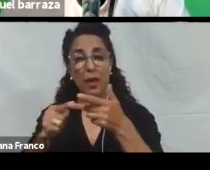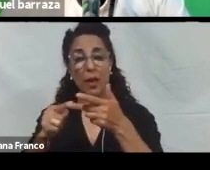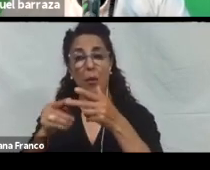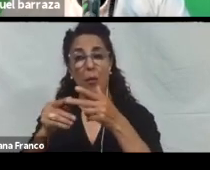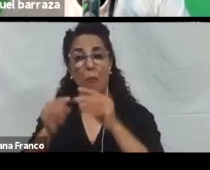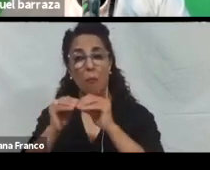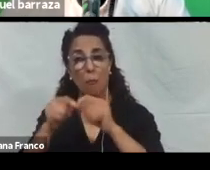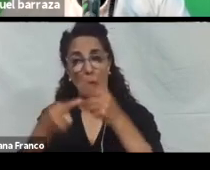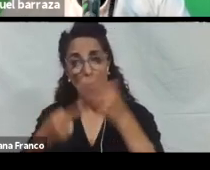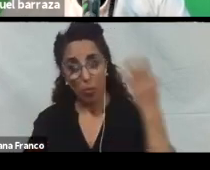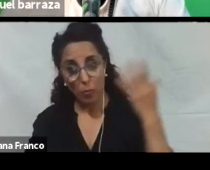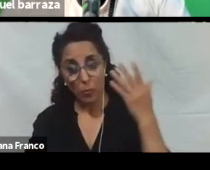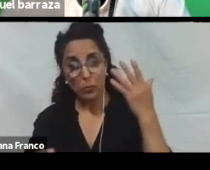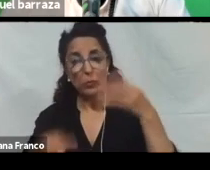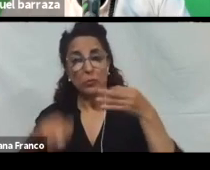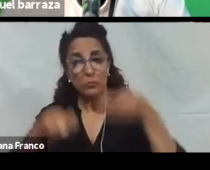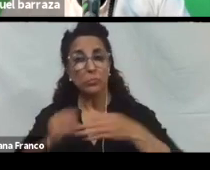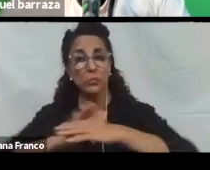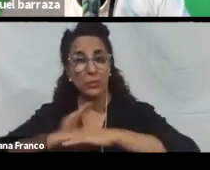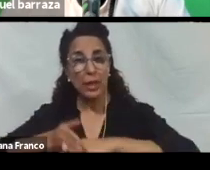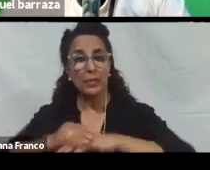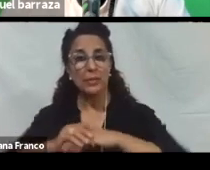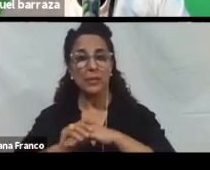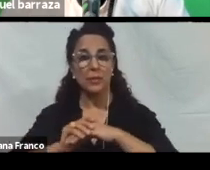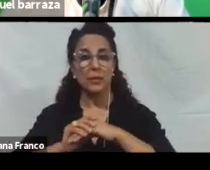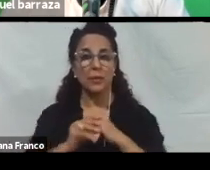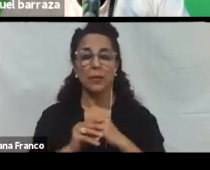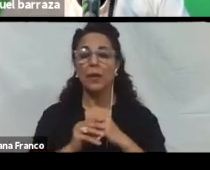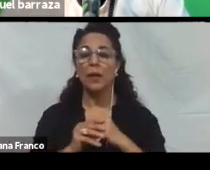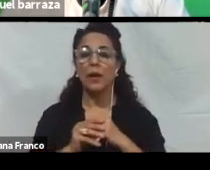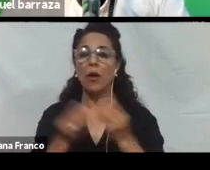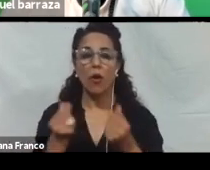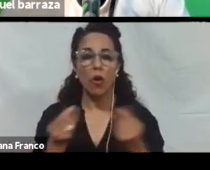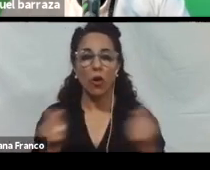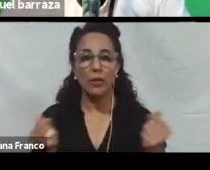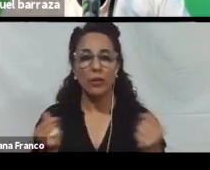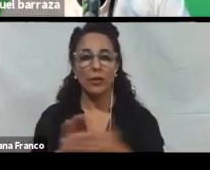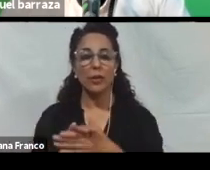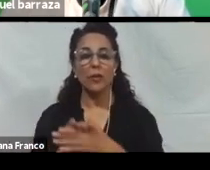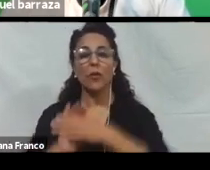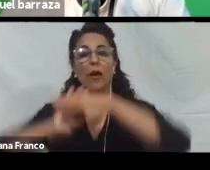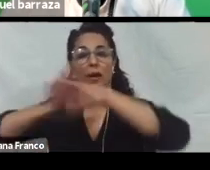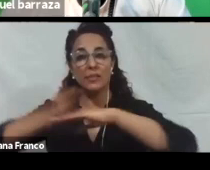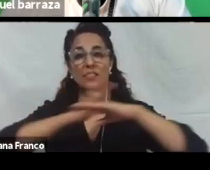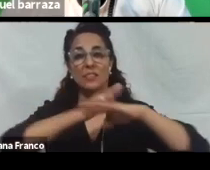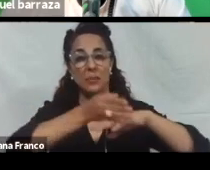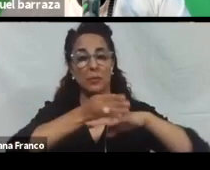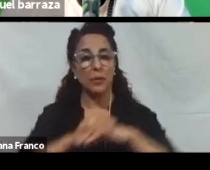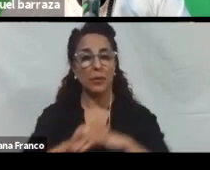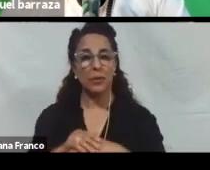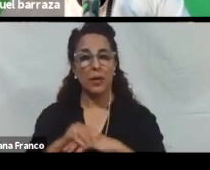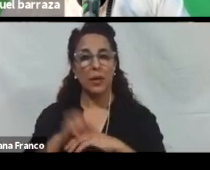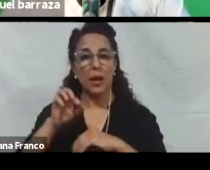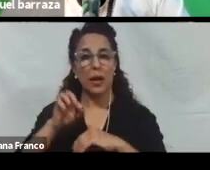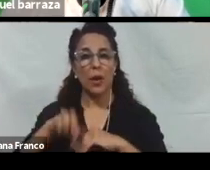accesible. O sea. Que el contenido. Que se genere. Sea accesible. Y que tenga. Plugin. O funcionalidades